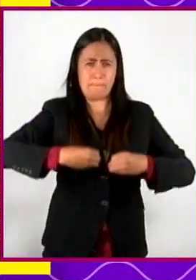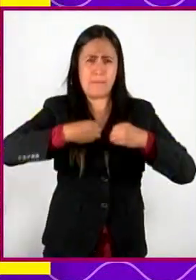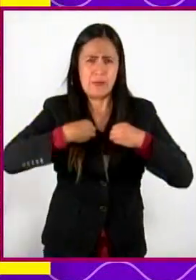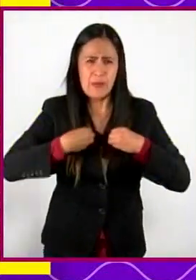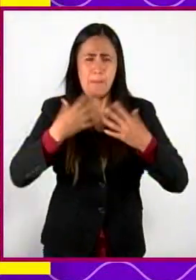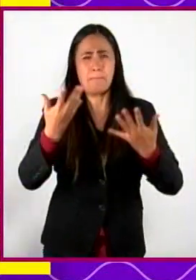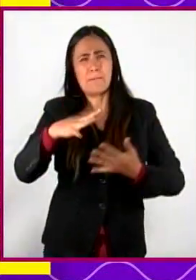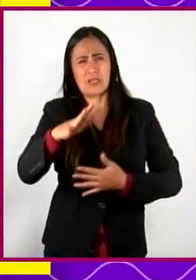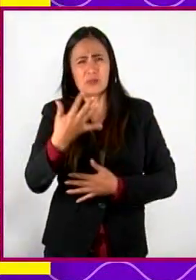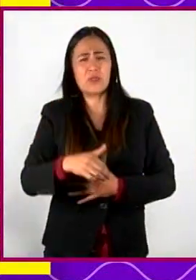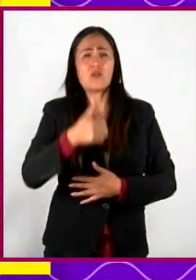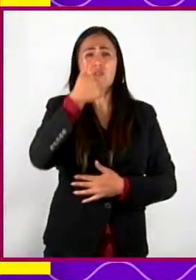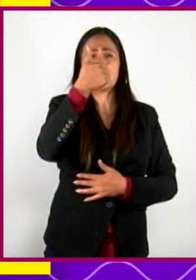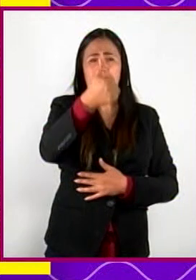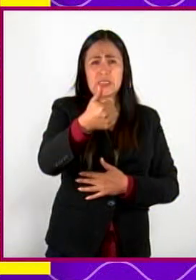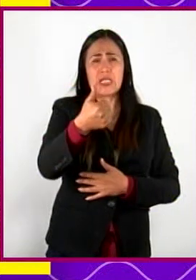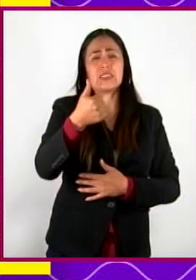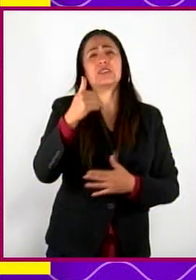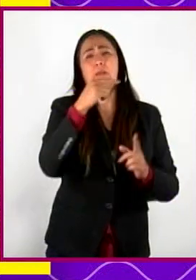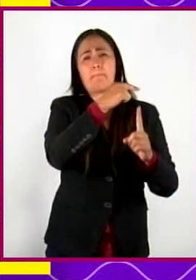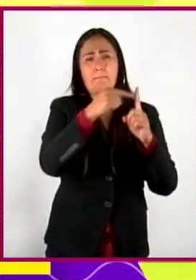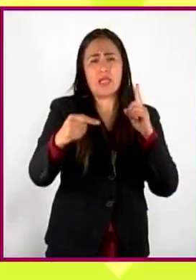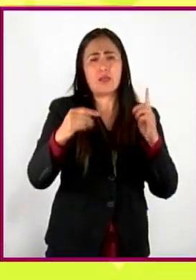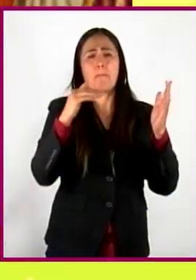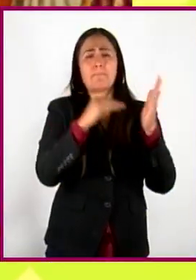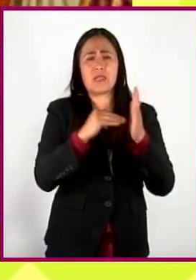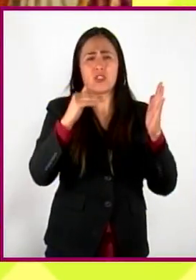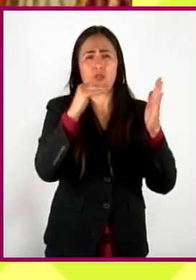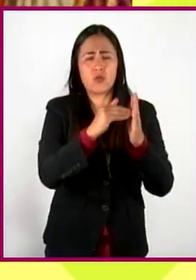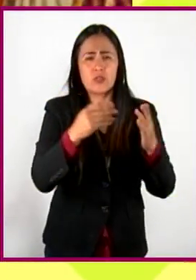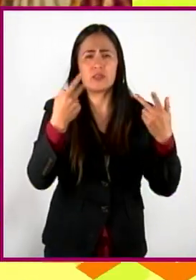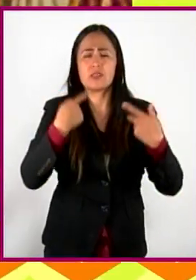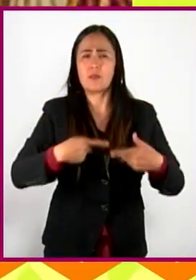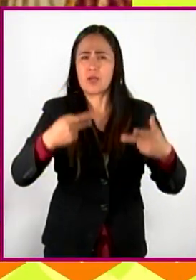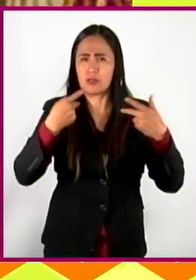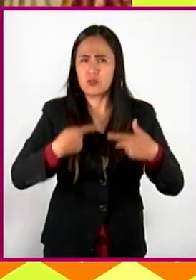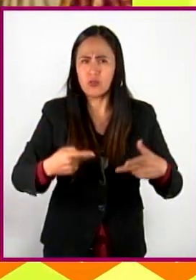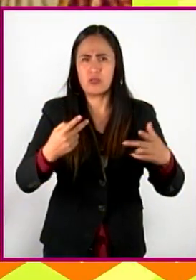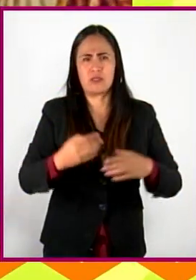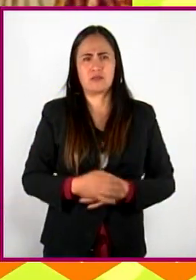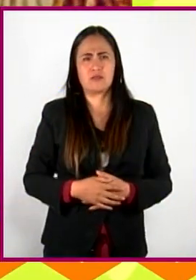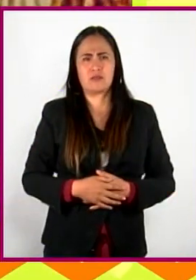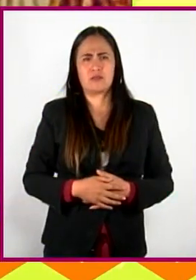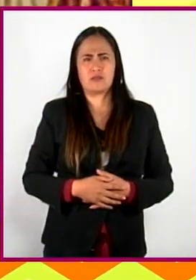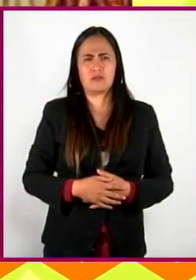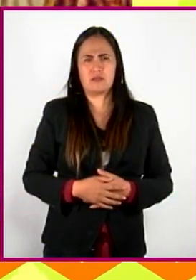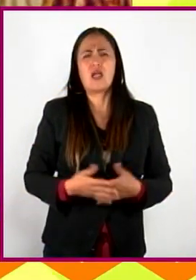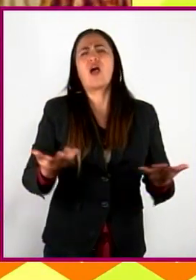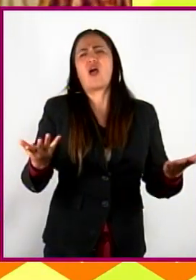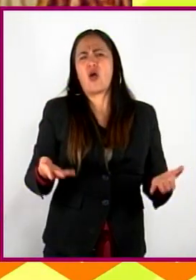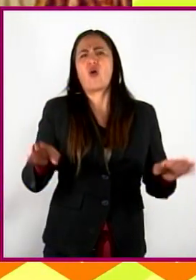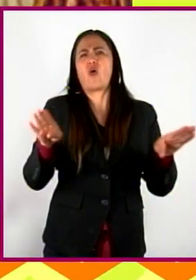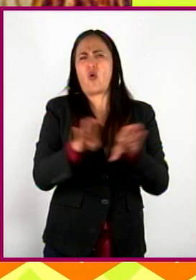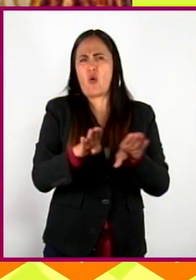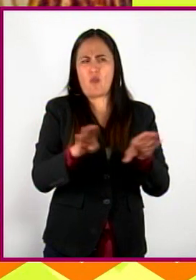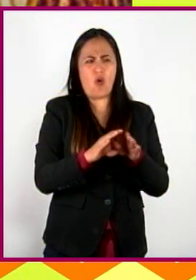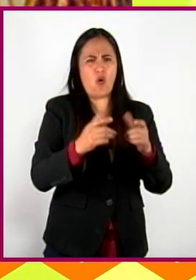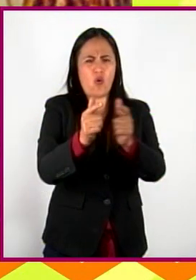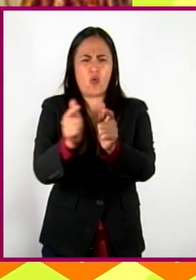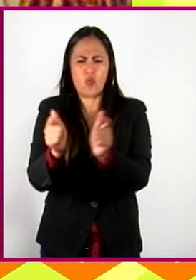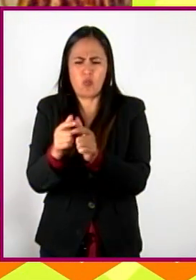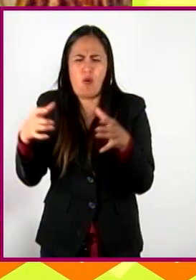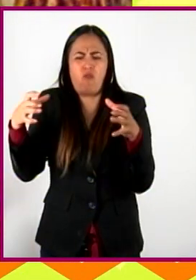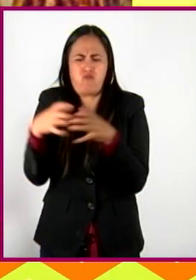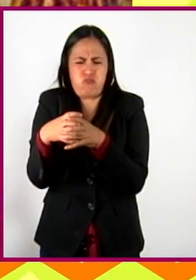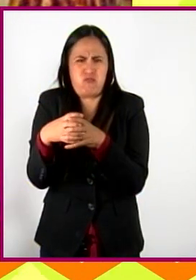a los 6,5 millones de personas. ¿Cómo fue posible, entonces, que grupos reducidos de españoles